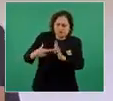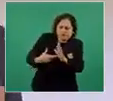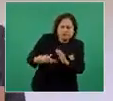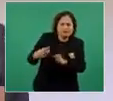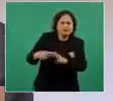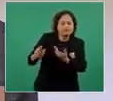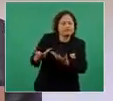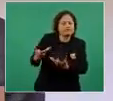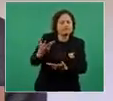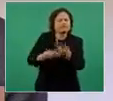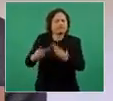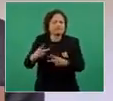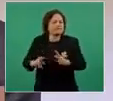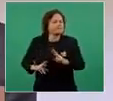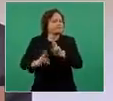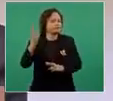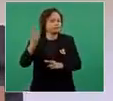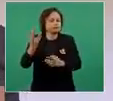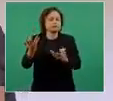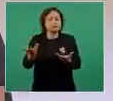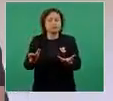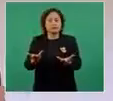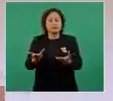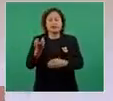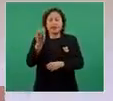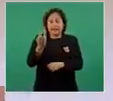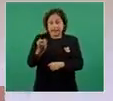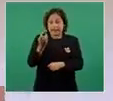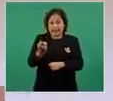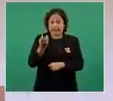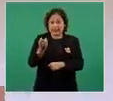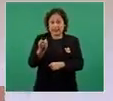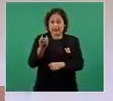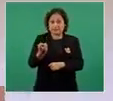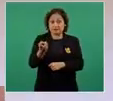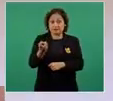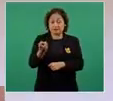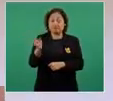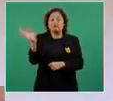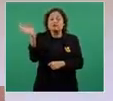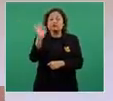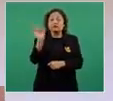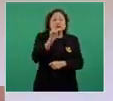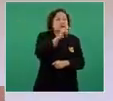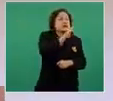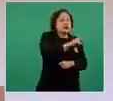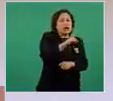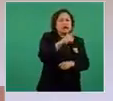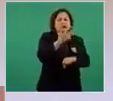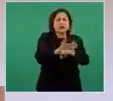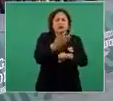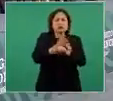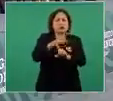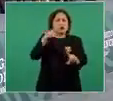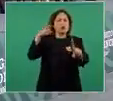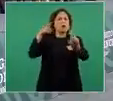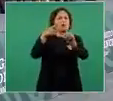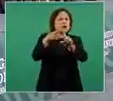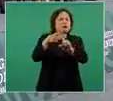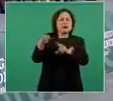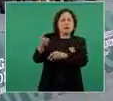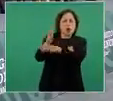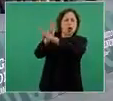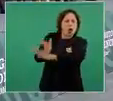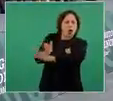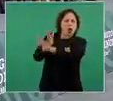si esta perversa estrategia lograse tener éxito, algo que